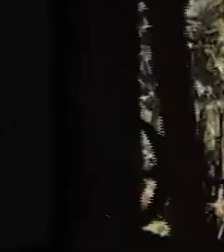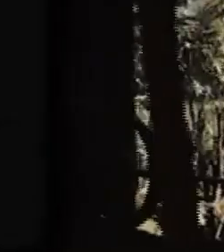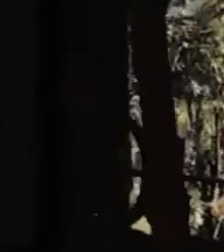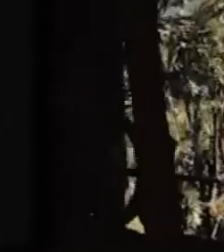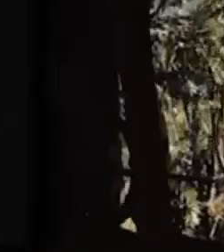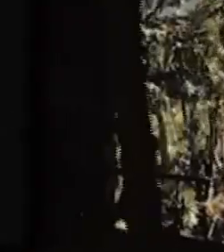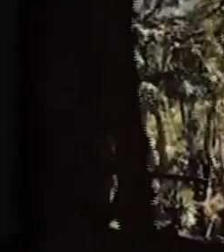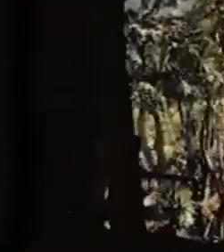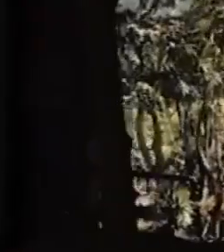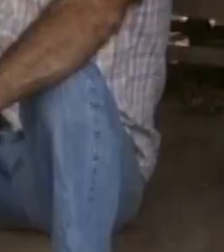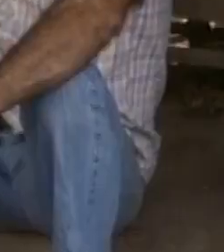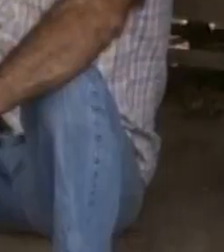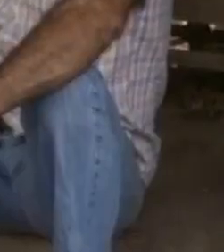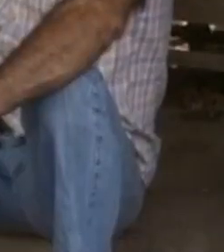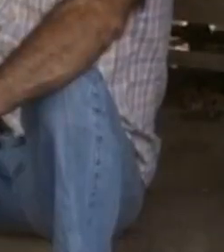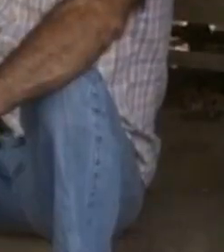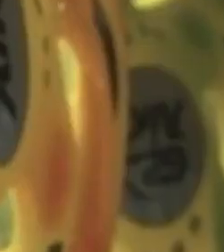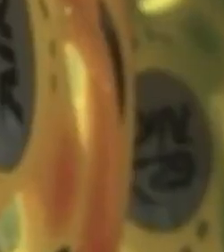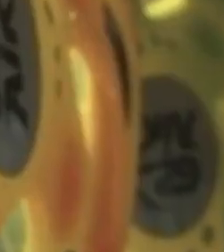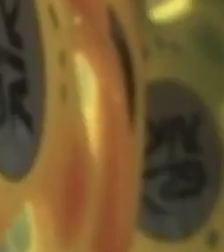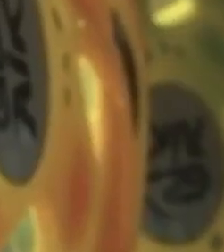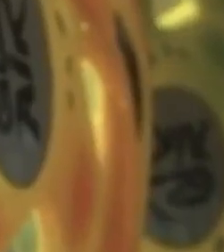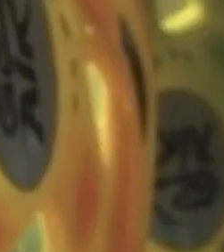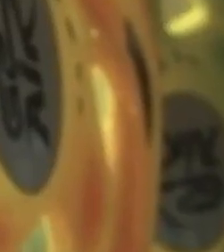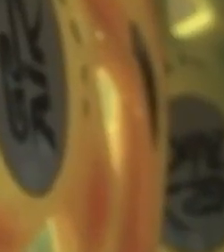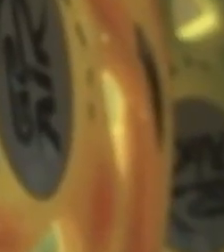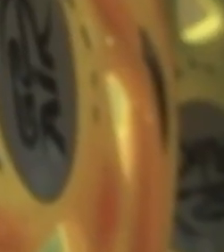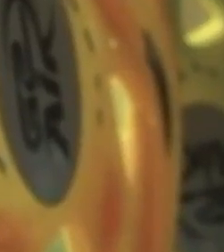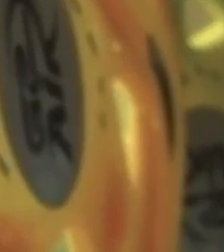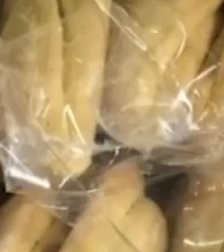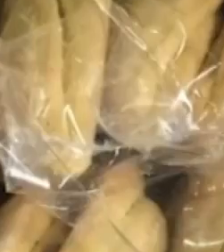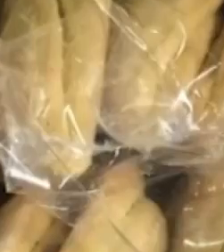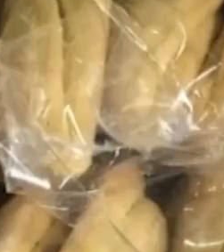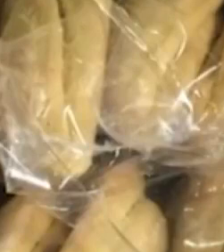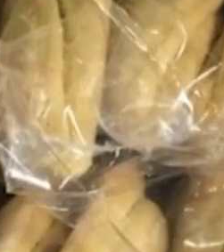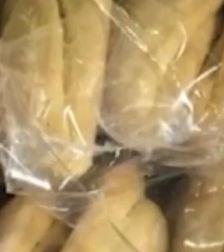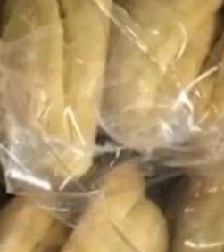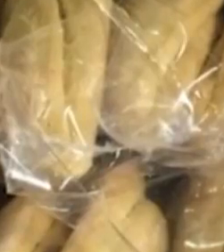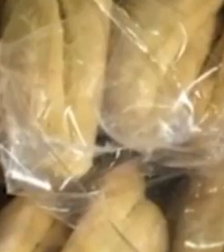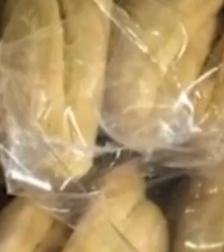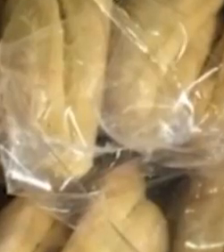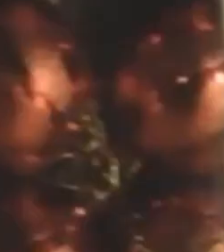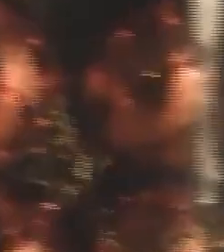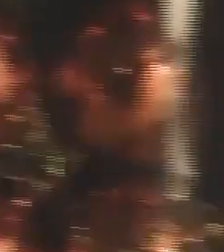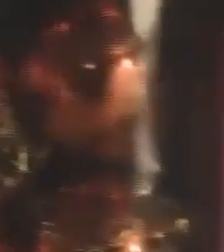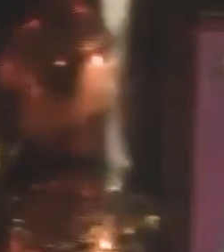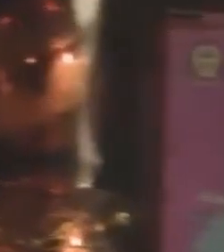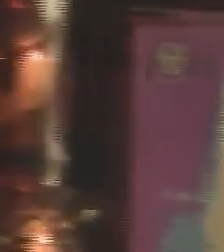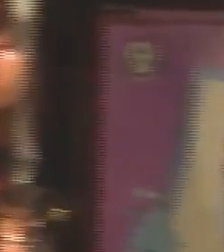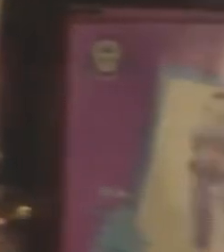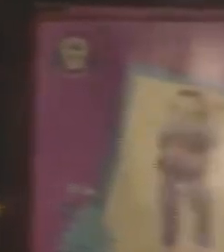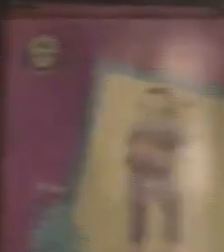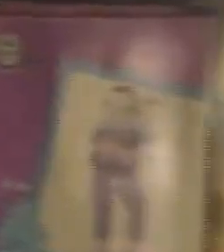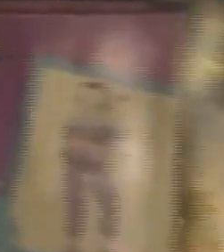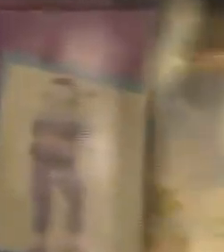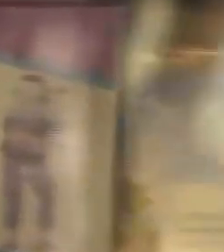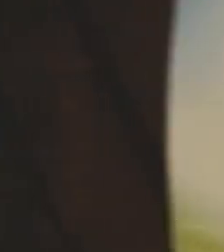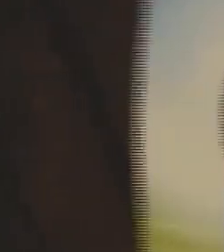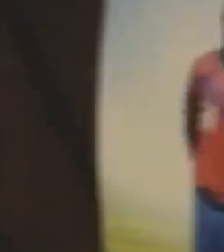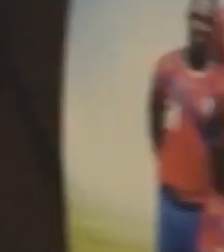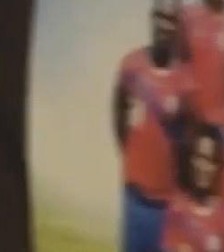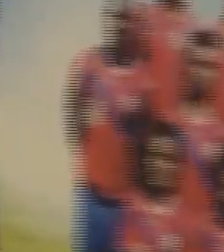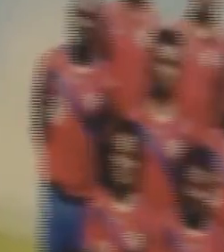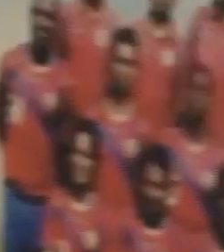Ahí estaba también el trapiche. Y en una pulpería, por ejemplo, usted conseguía canfín, carbón y